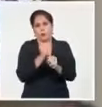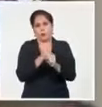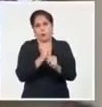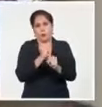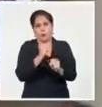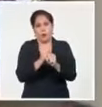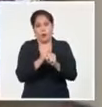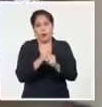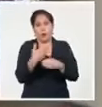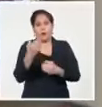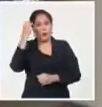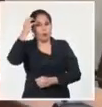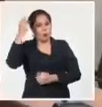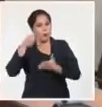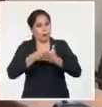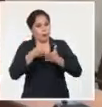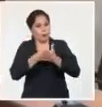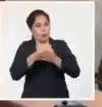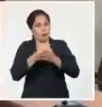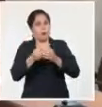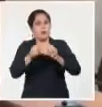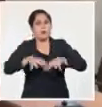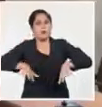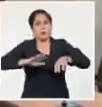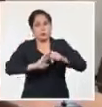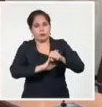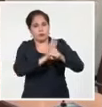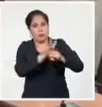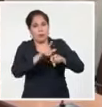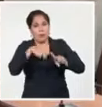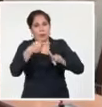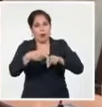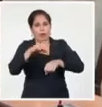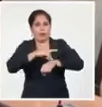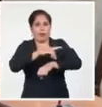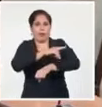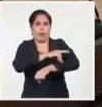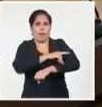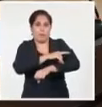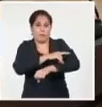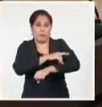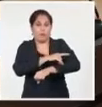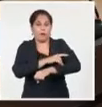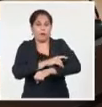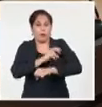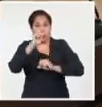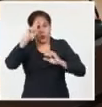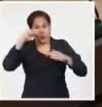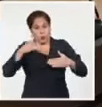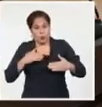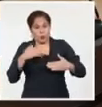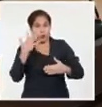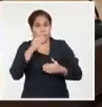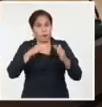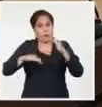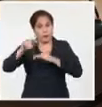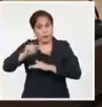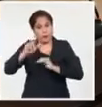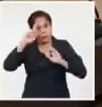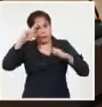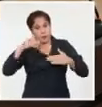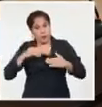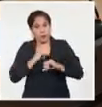Trabajo del Gobierno para el enfrentamiento a la COVID-19 y el dengue. El doctor José Ángel Portal Miranda, ministro de Salud Pública,